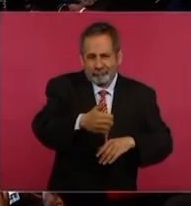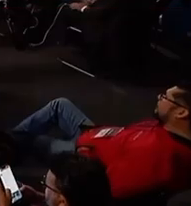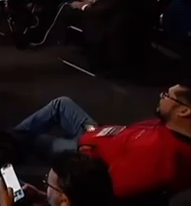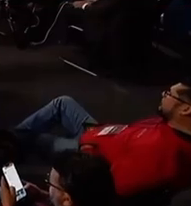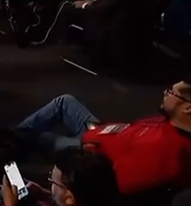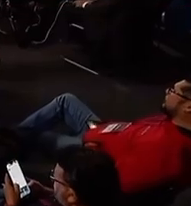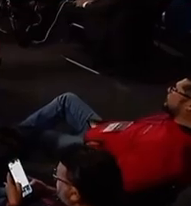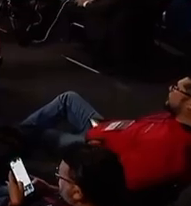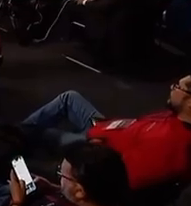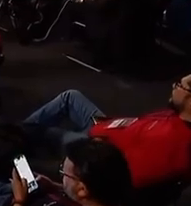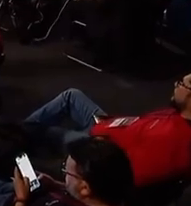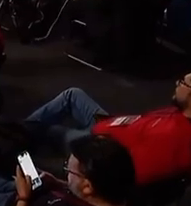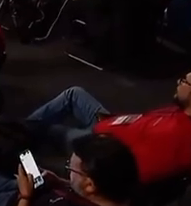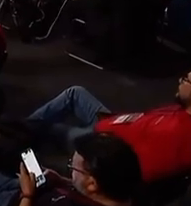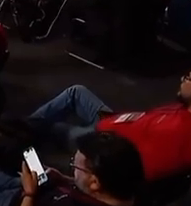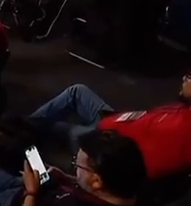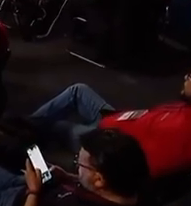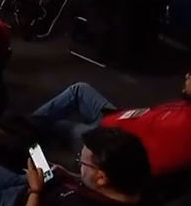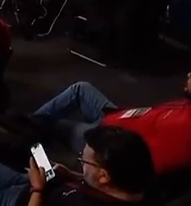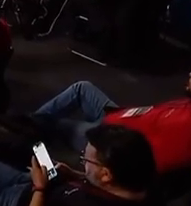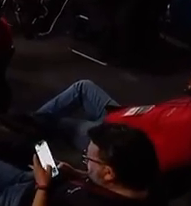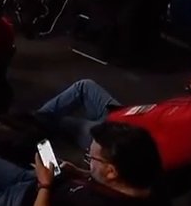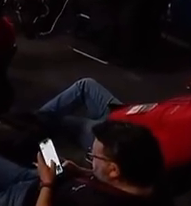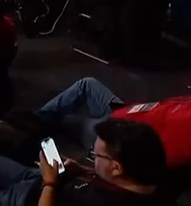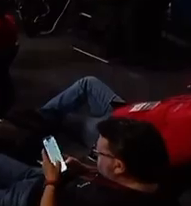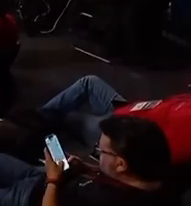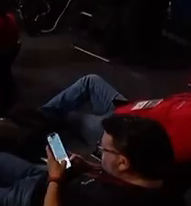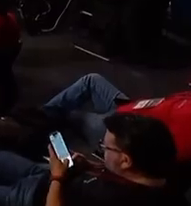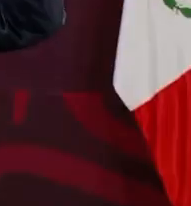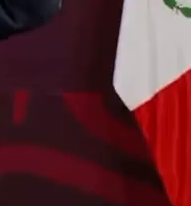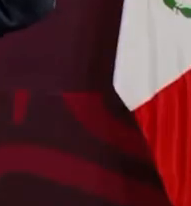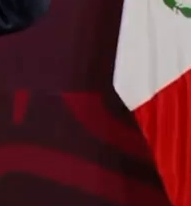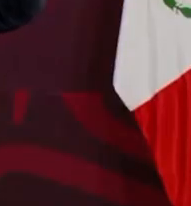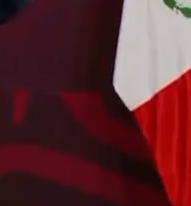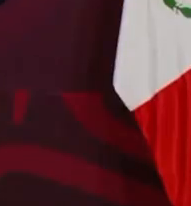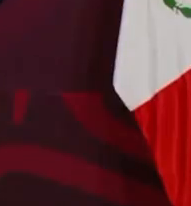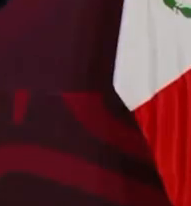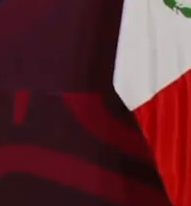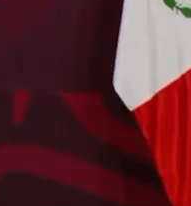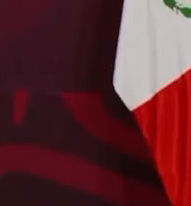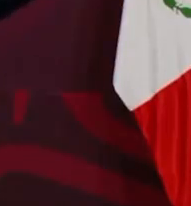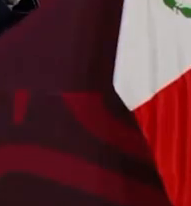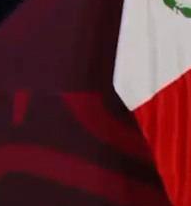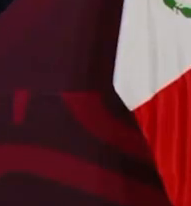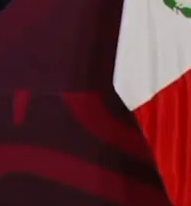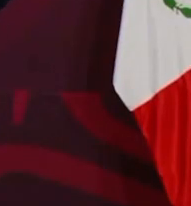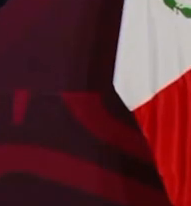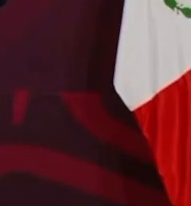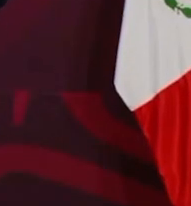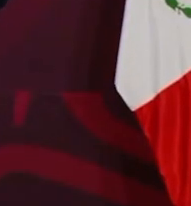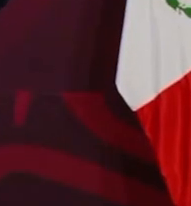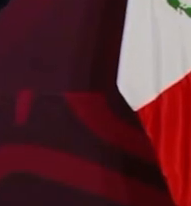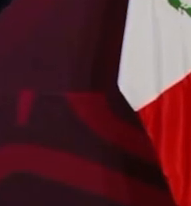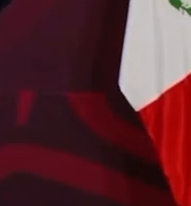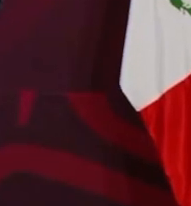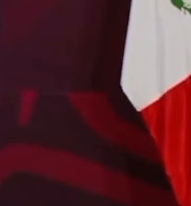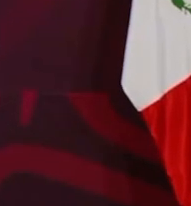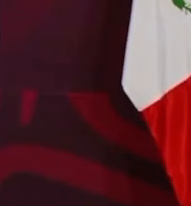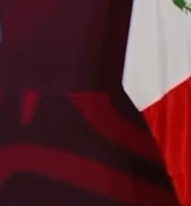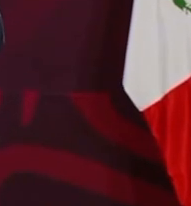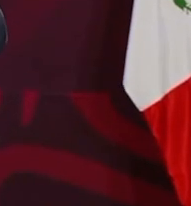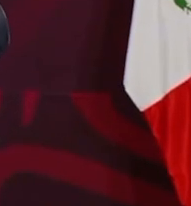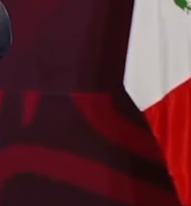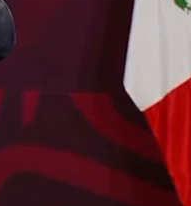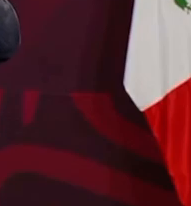que puedan también recibir la concesión para trenes de pasajeros, si